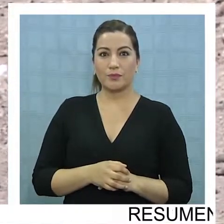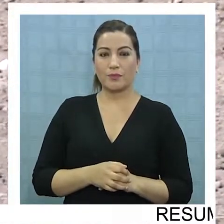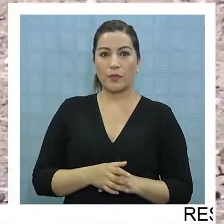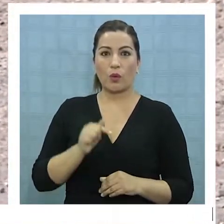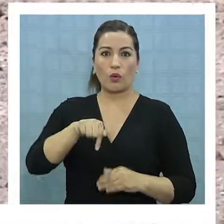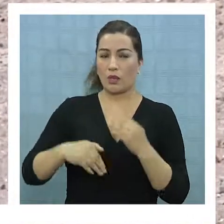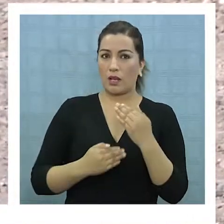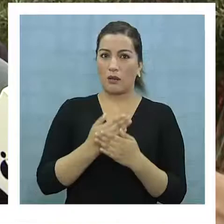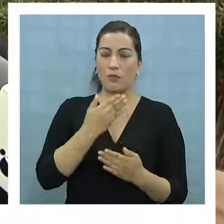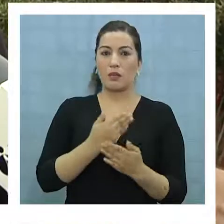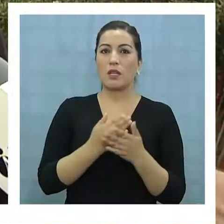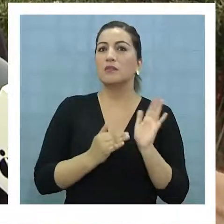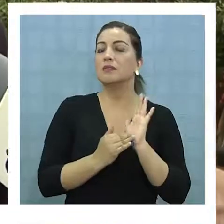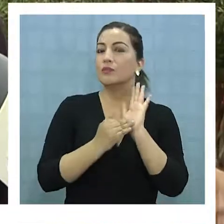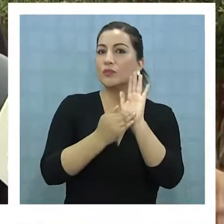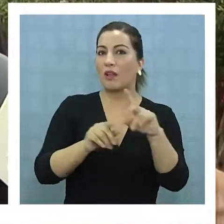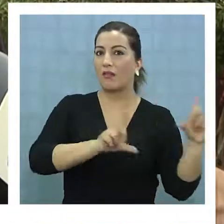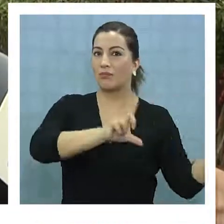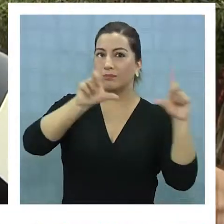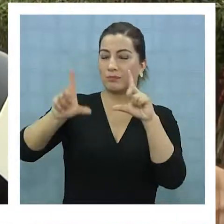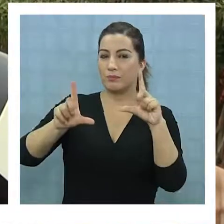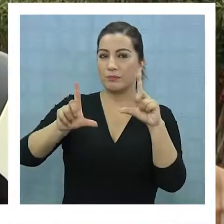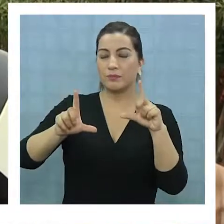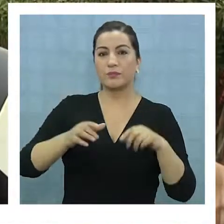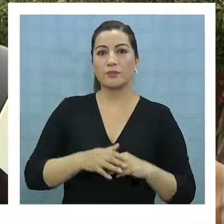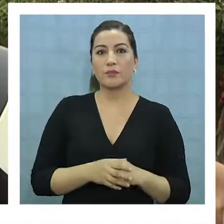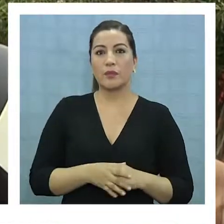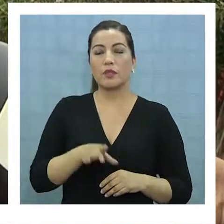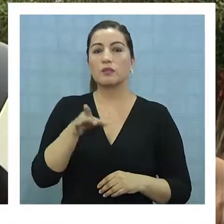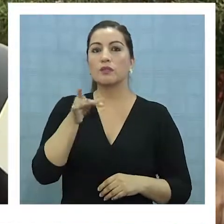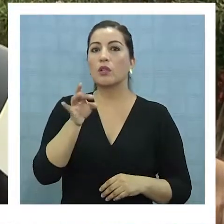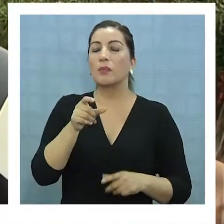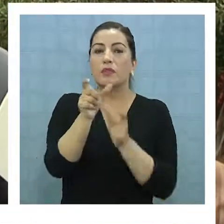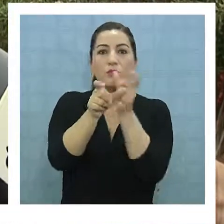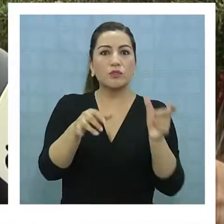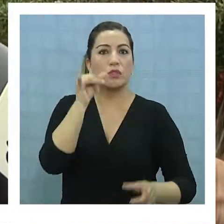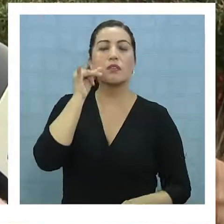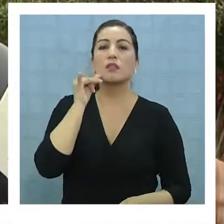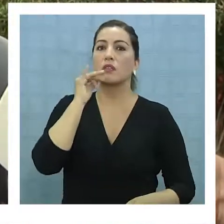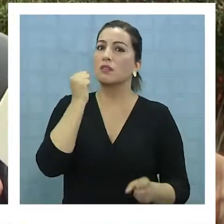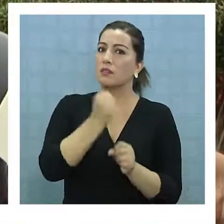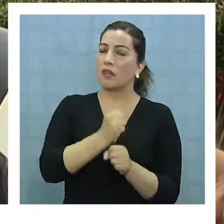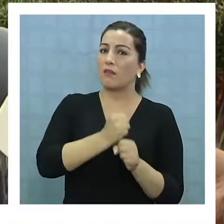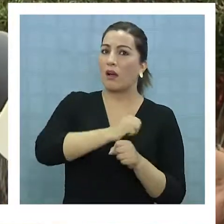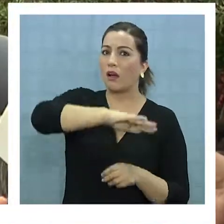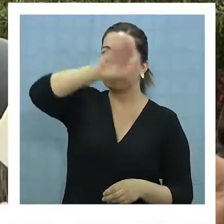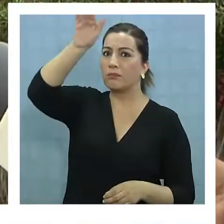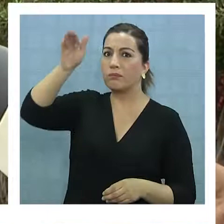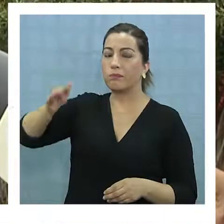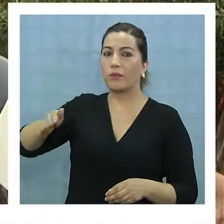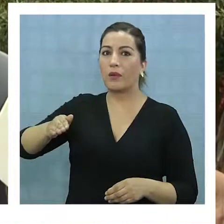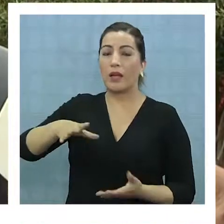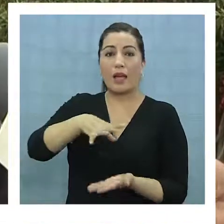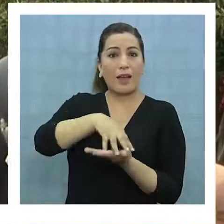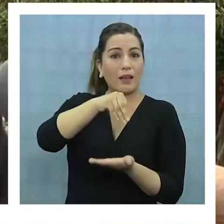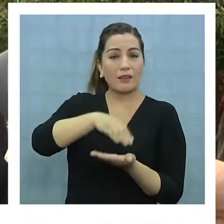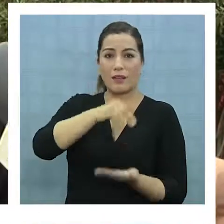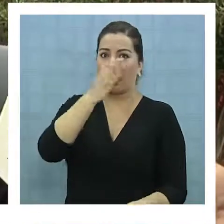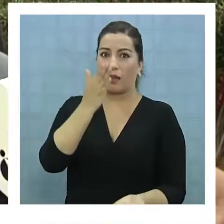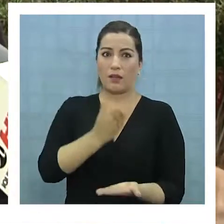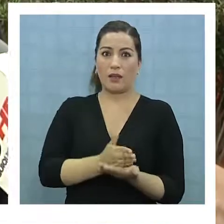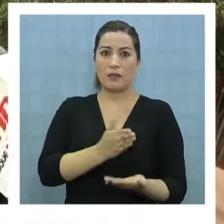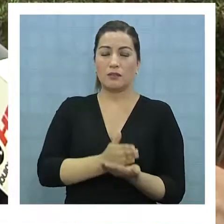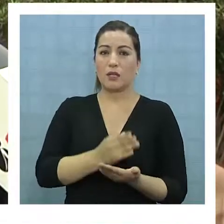hoy día en mañana se mostraba, ¿no es cierto?, que no son la gente de Iquique las que trabaja arriba, sino también desde Arica hasta